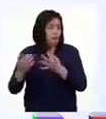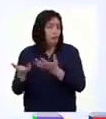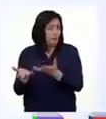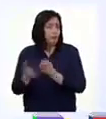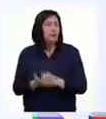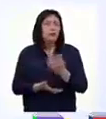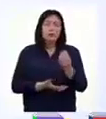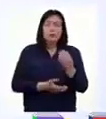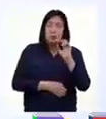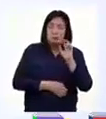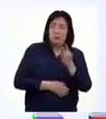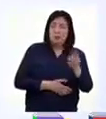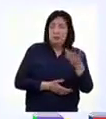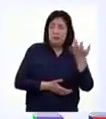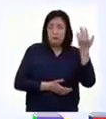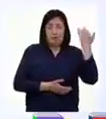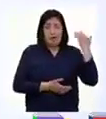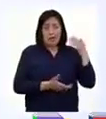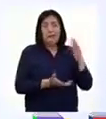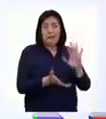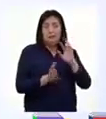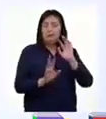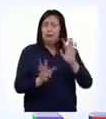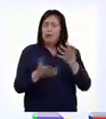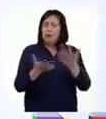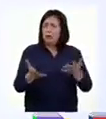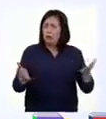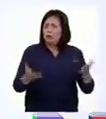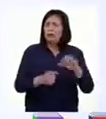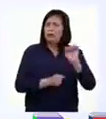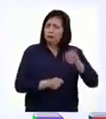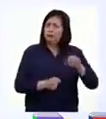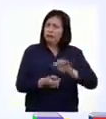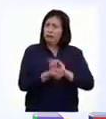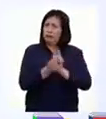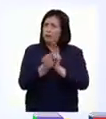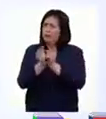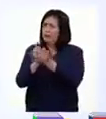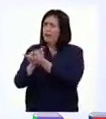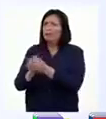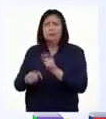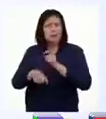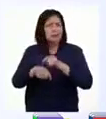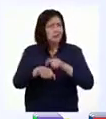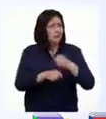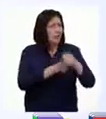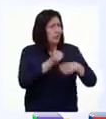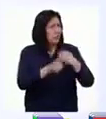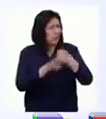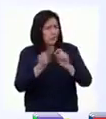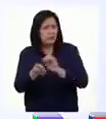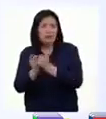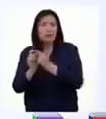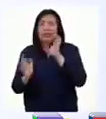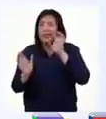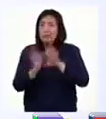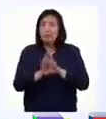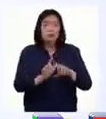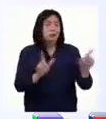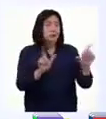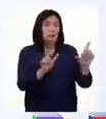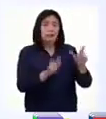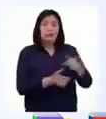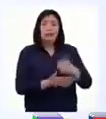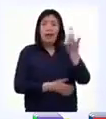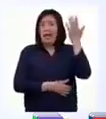Así como vimos en la actividad anterior, hay objetos que han ido cambiando con el paso del tiempo, como por ejemplo los televisores.